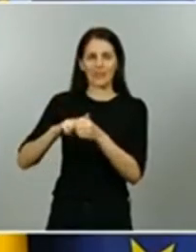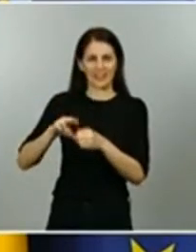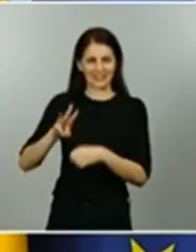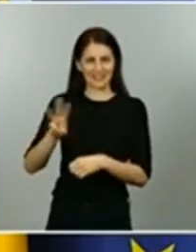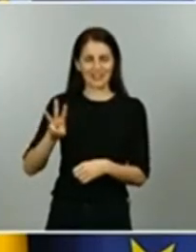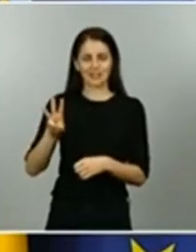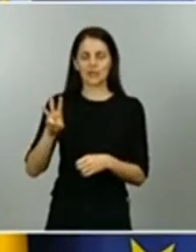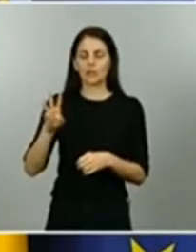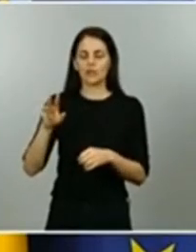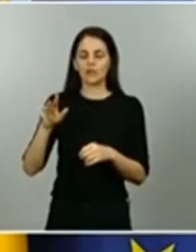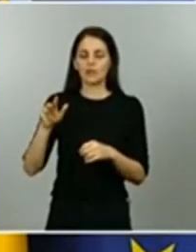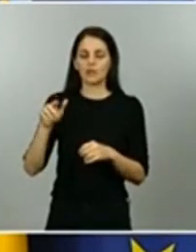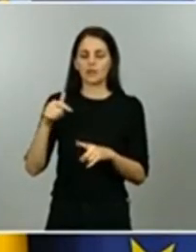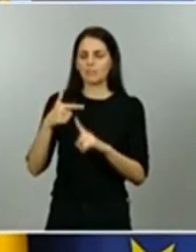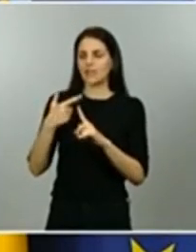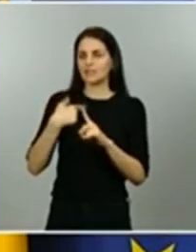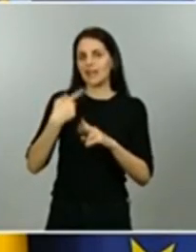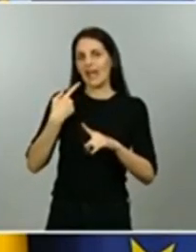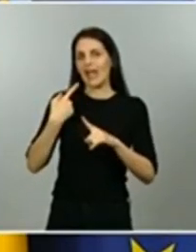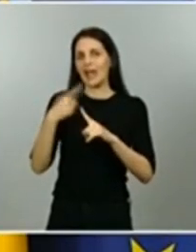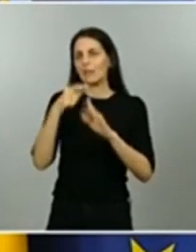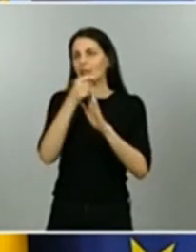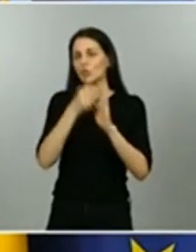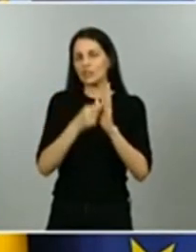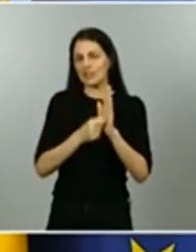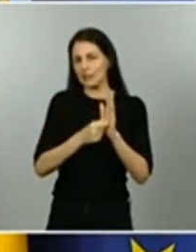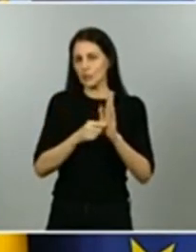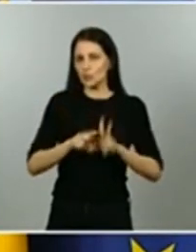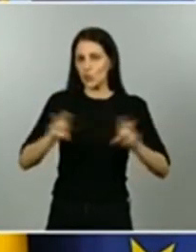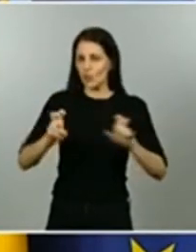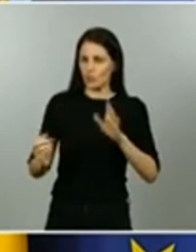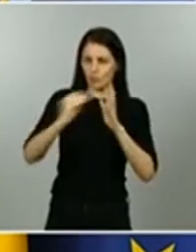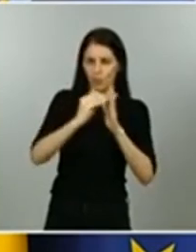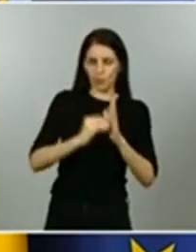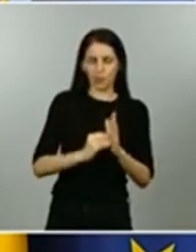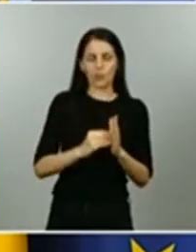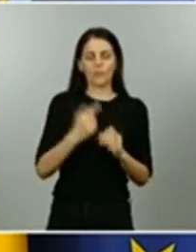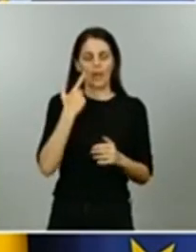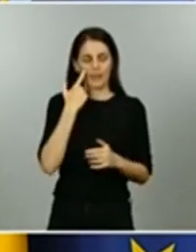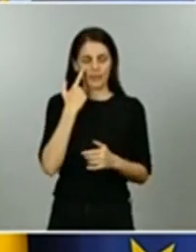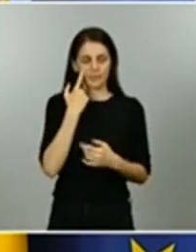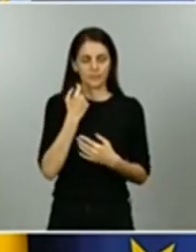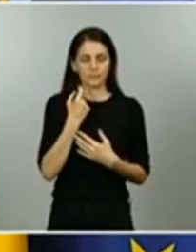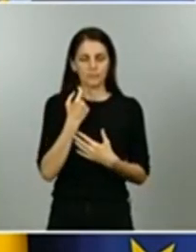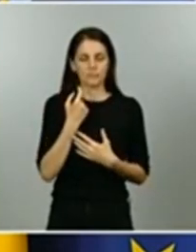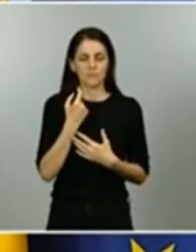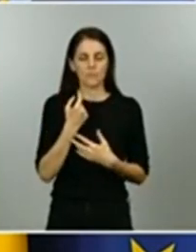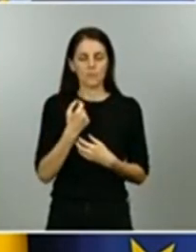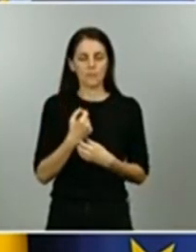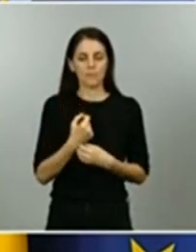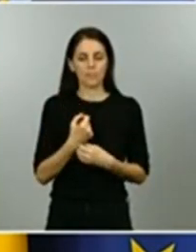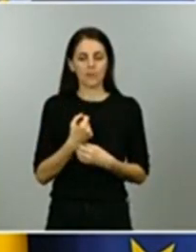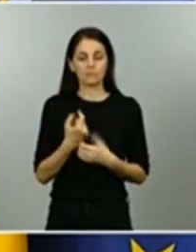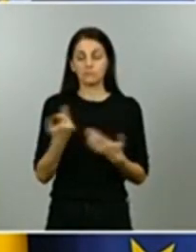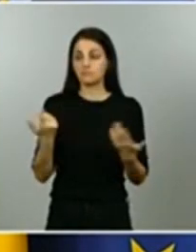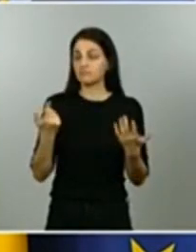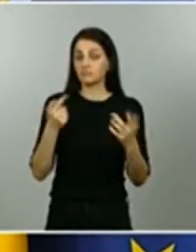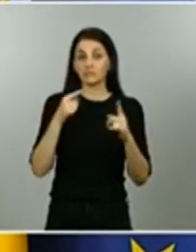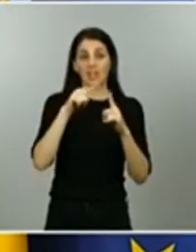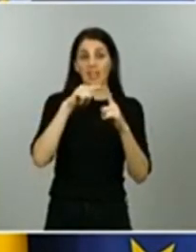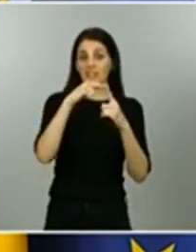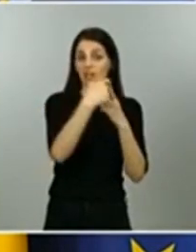elementos nuevos había un grupo de indicadores que he leído hace un